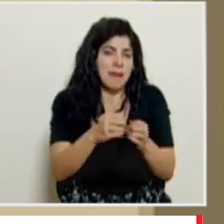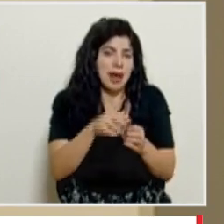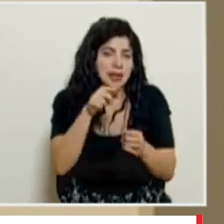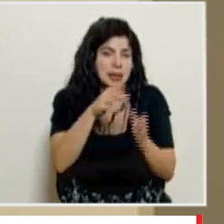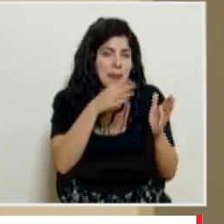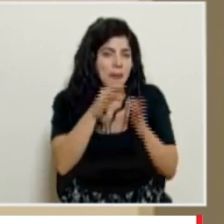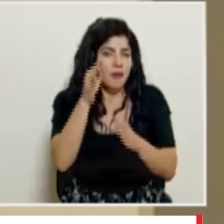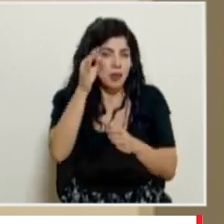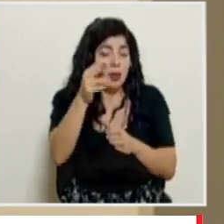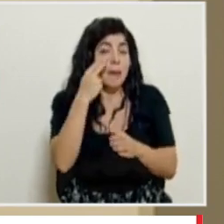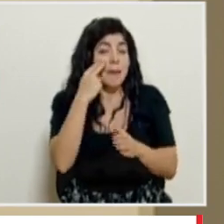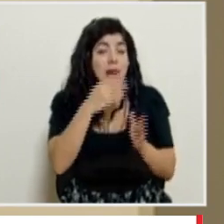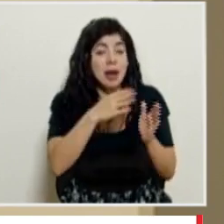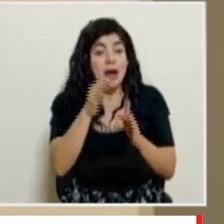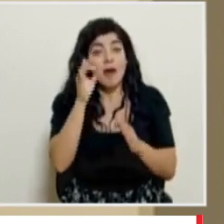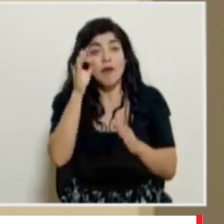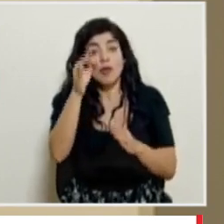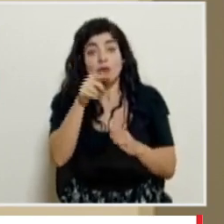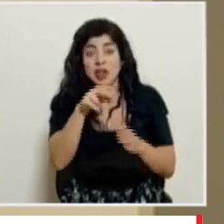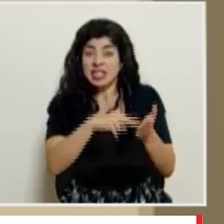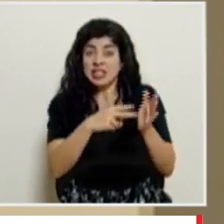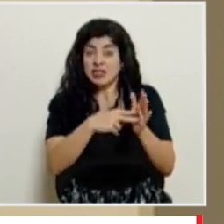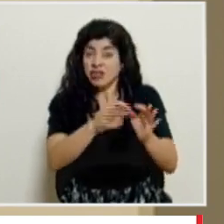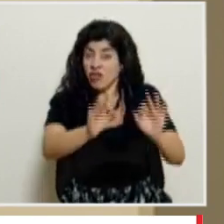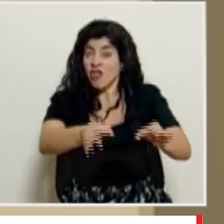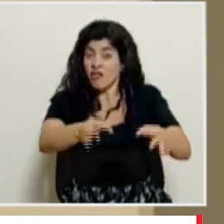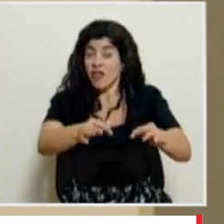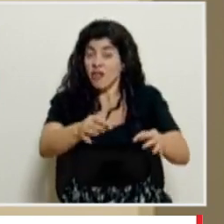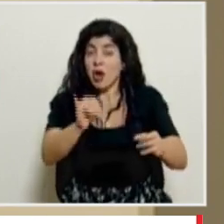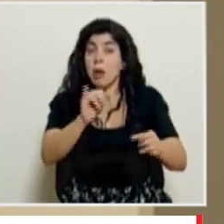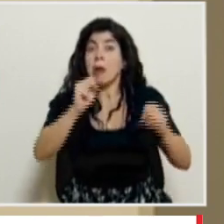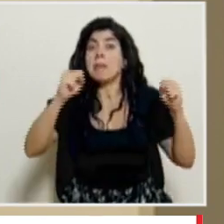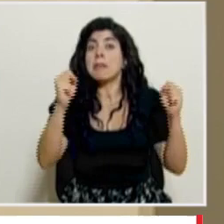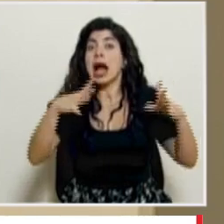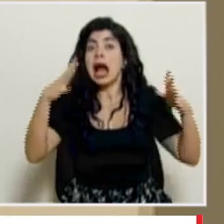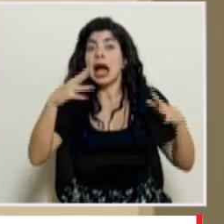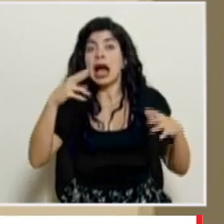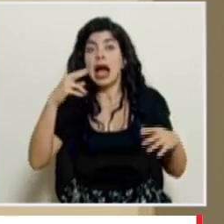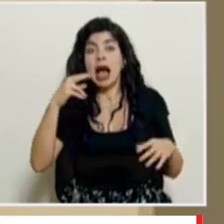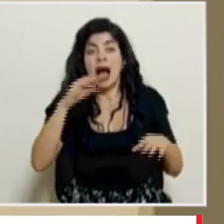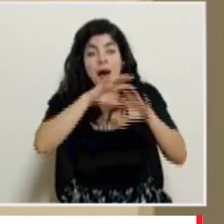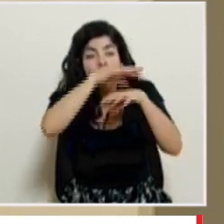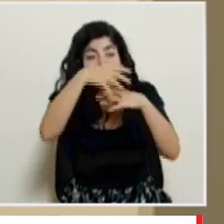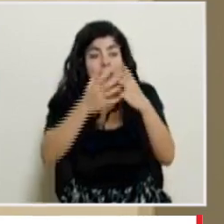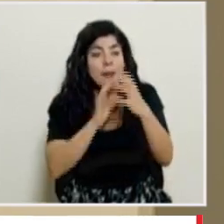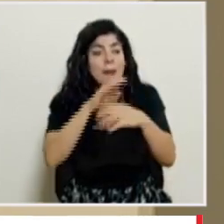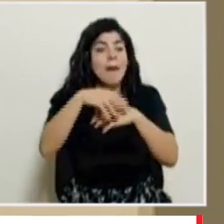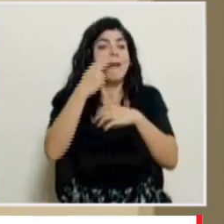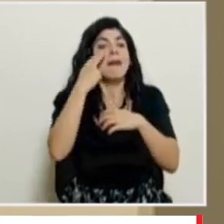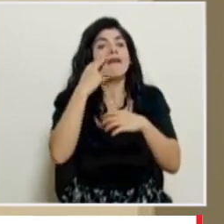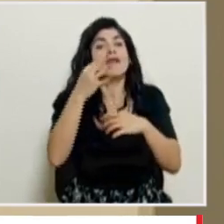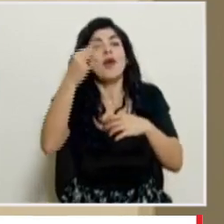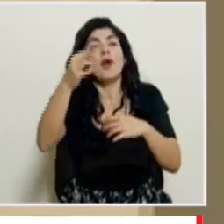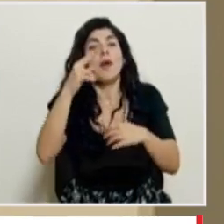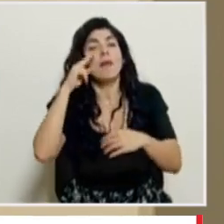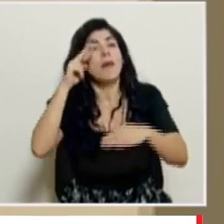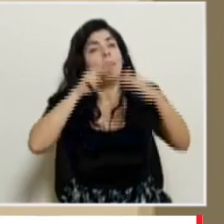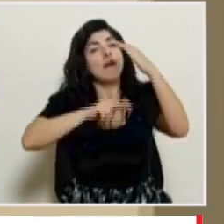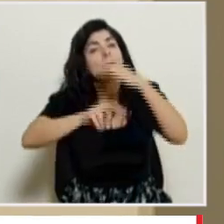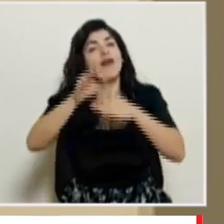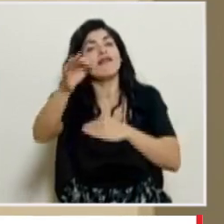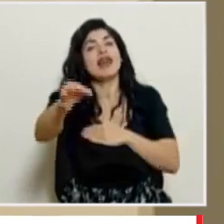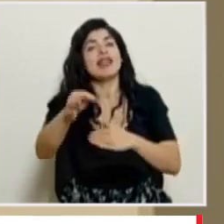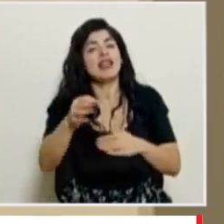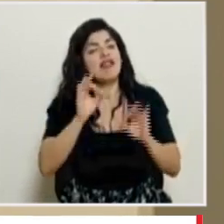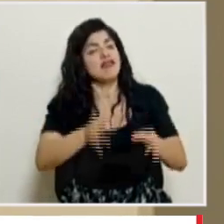recordemos también que las proyecciones no son oráculos no son predictores no es como un mago o una pitoniza o un profeta que dice se va a